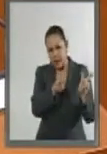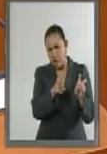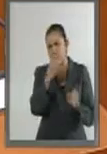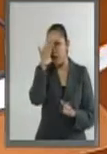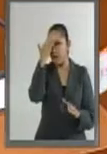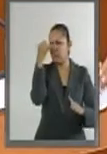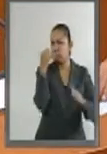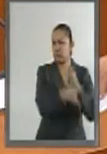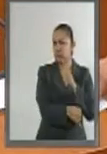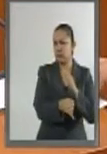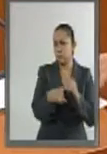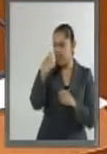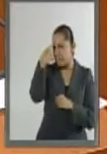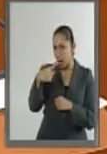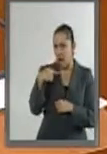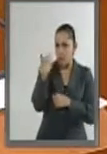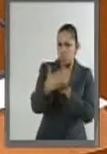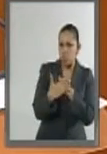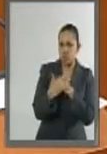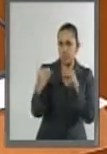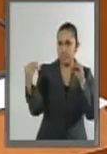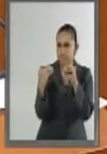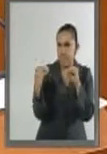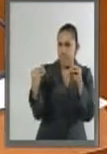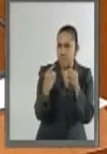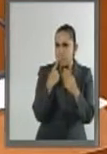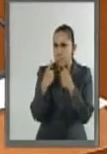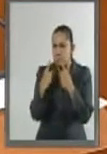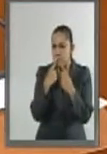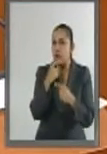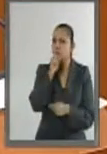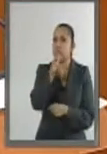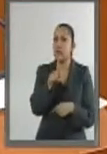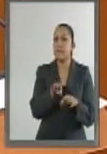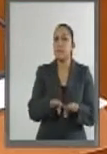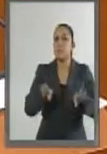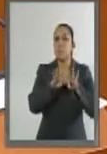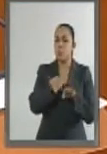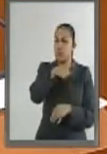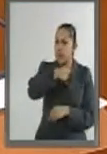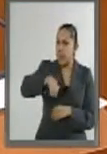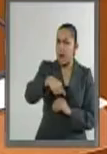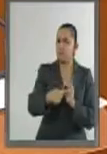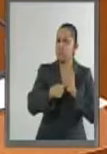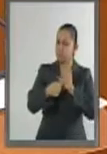con una postura firme en la defensa de los intereses de los mexicanos.